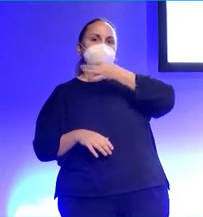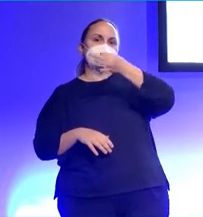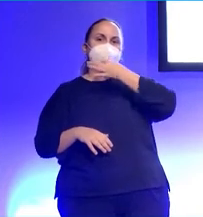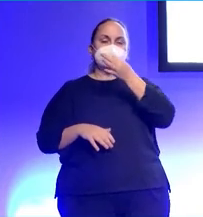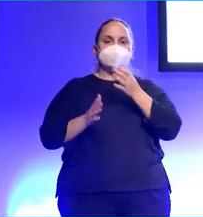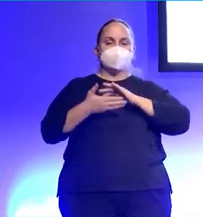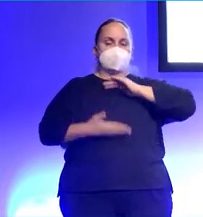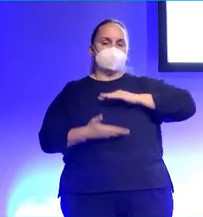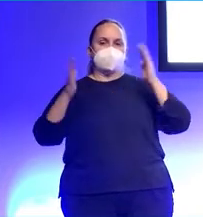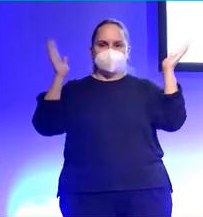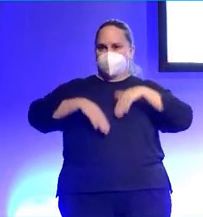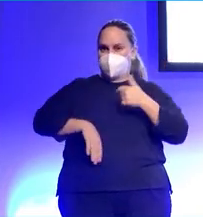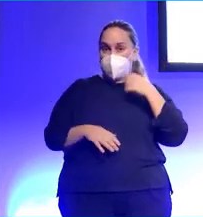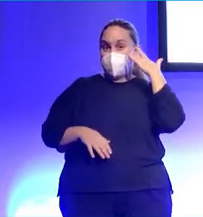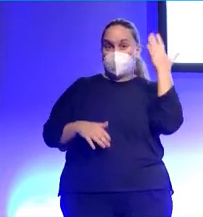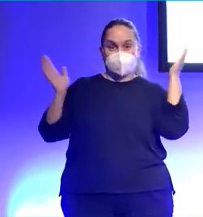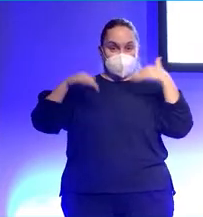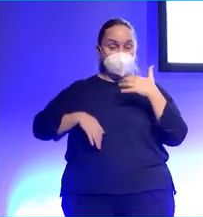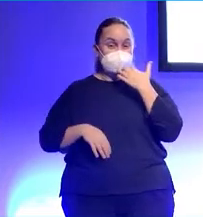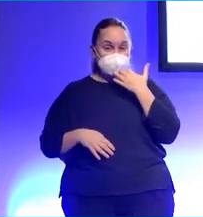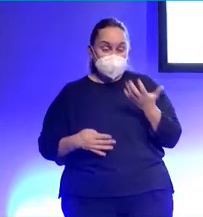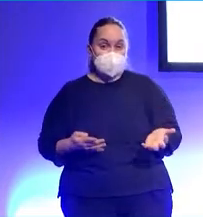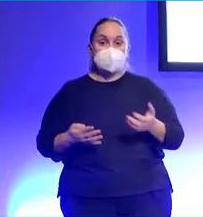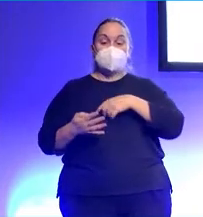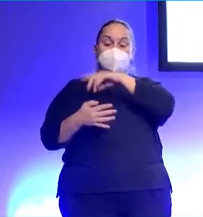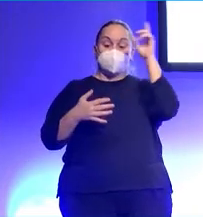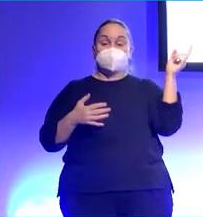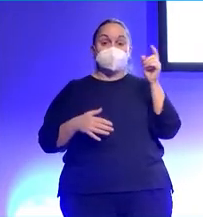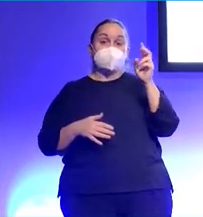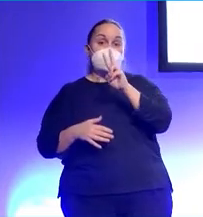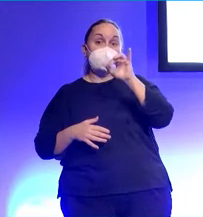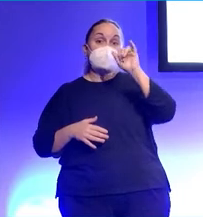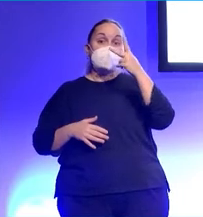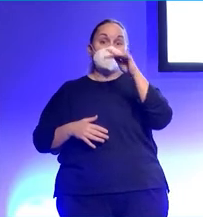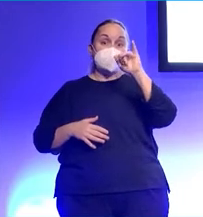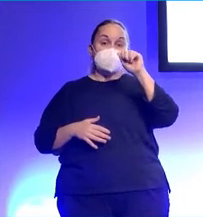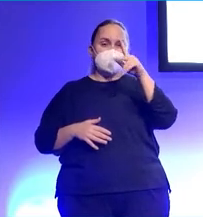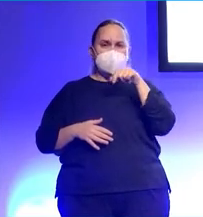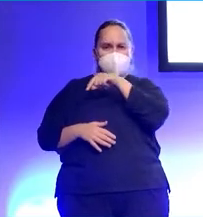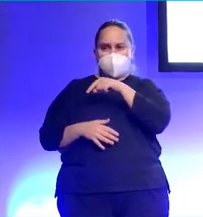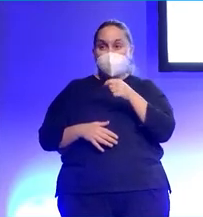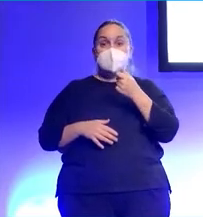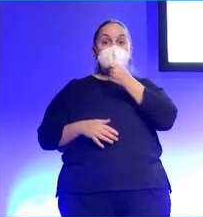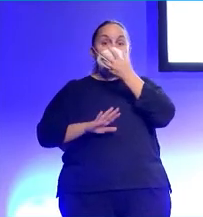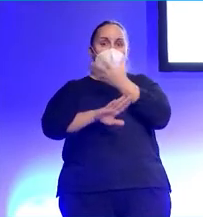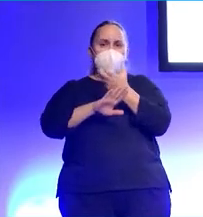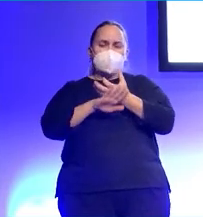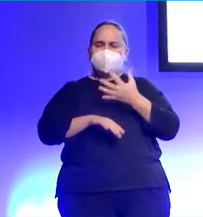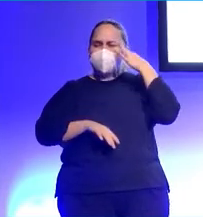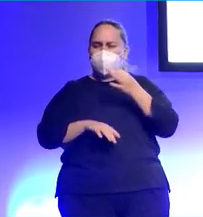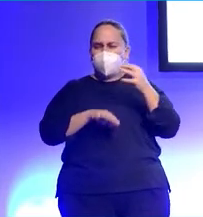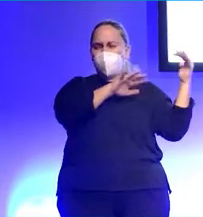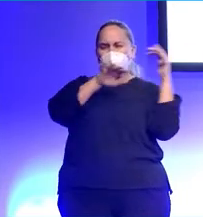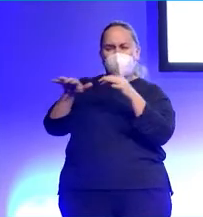si Viquica monta un podcast, pues hay que llamar corriendo a Spotify a que pongan más rame en los servidores, porque mucha gente lo va a escuchar desde el primero.